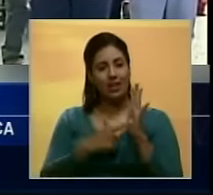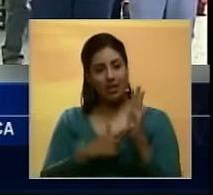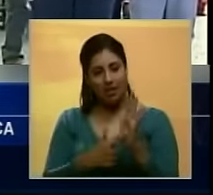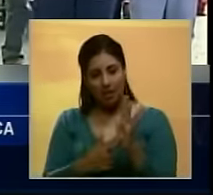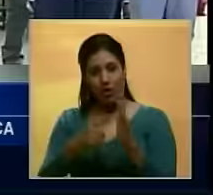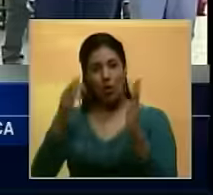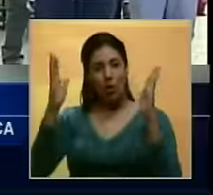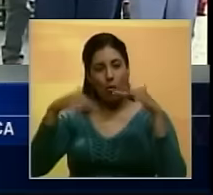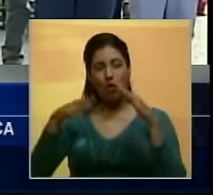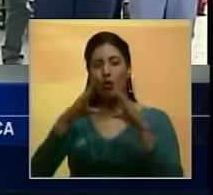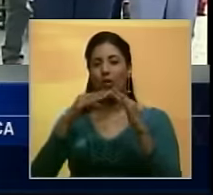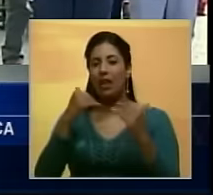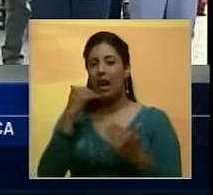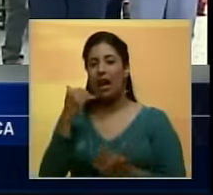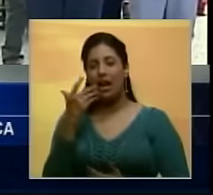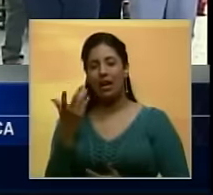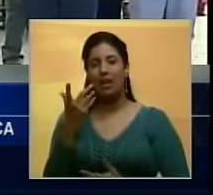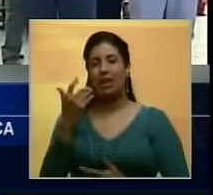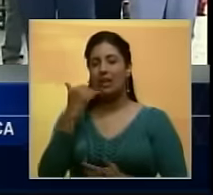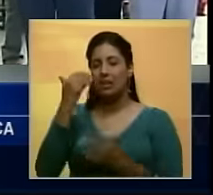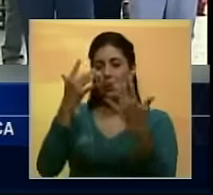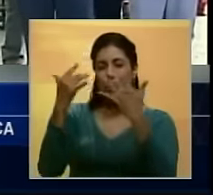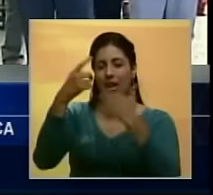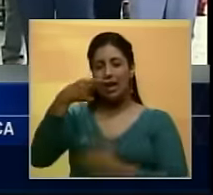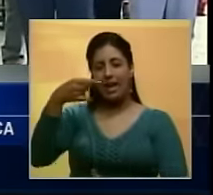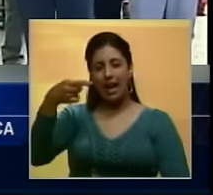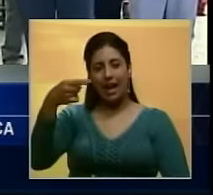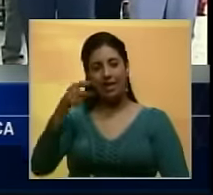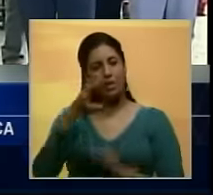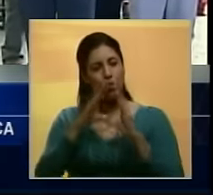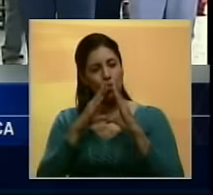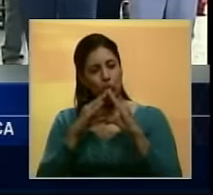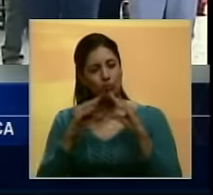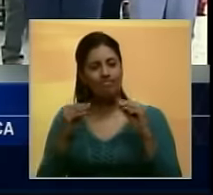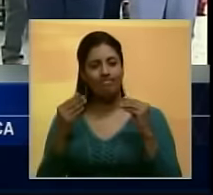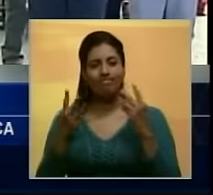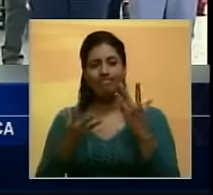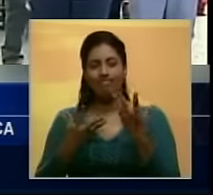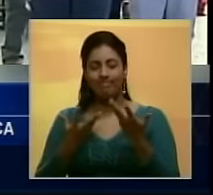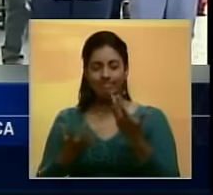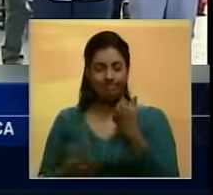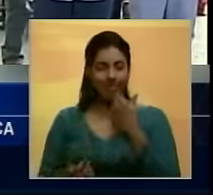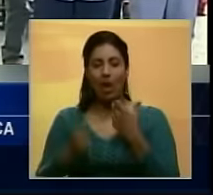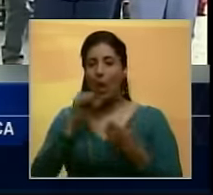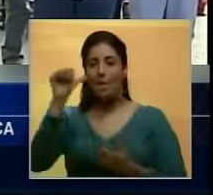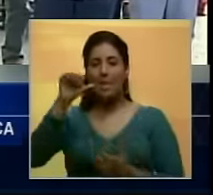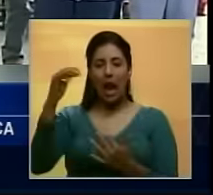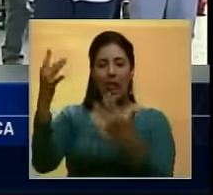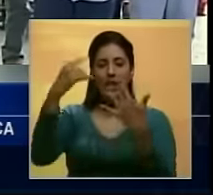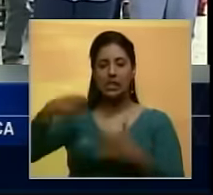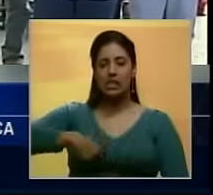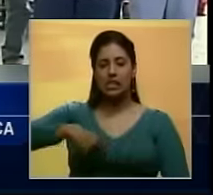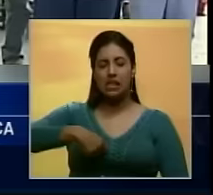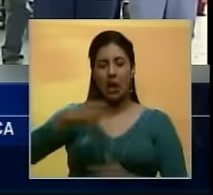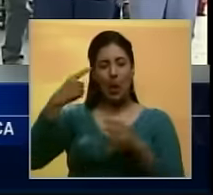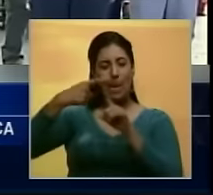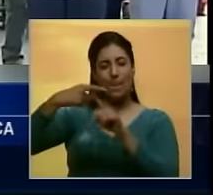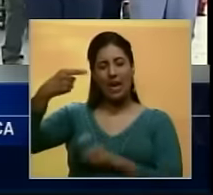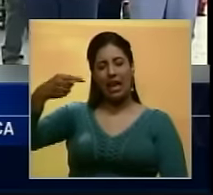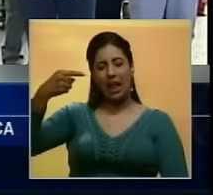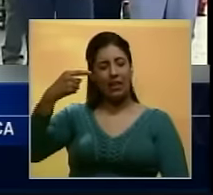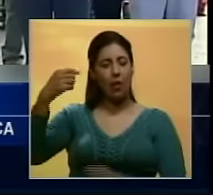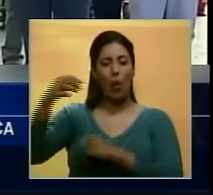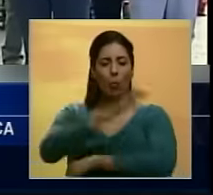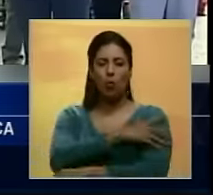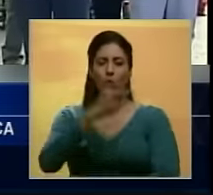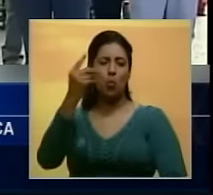Para tumbar Toda aquella Mediática negativa Esa Malas influencias Esa mala vibra Que trata de dar la